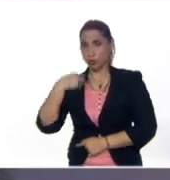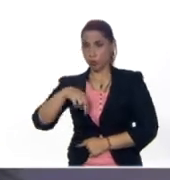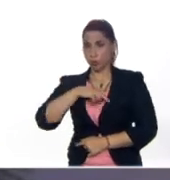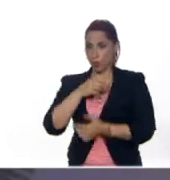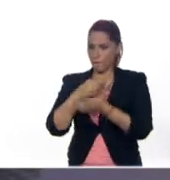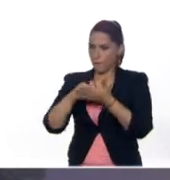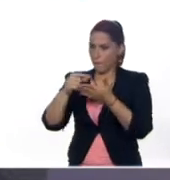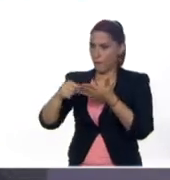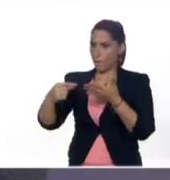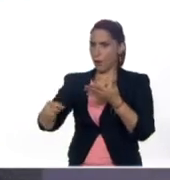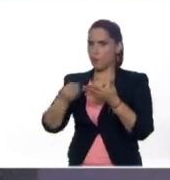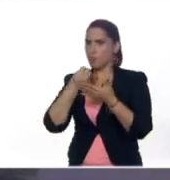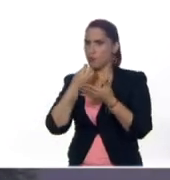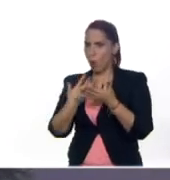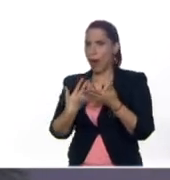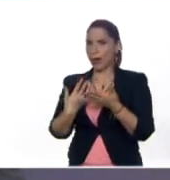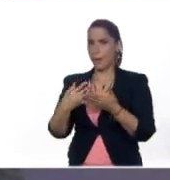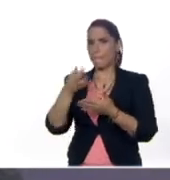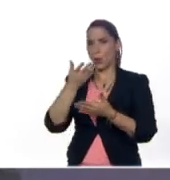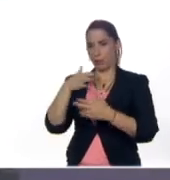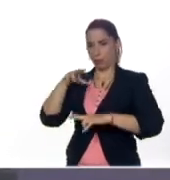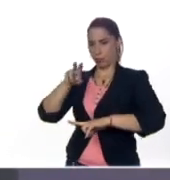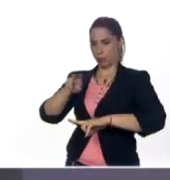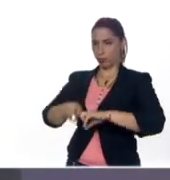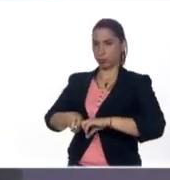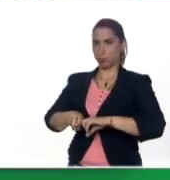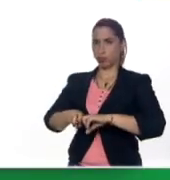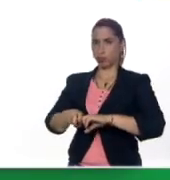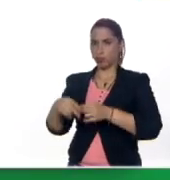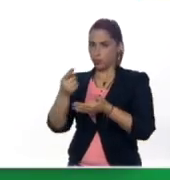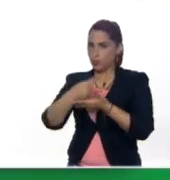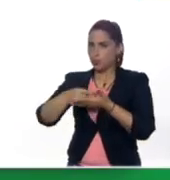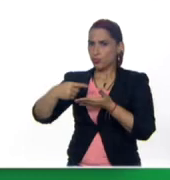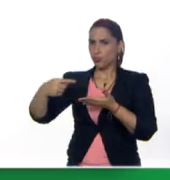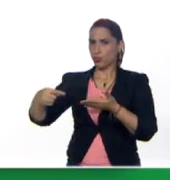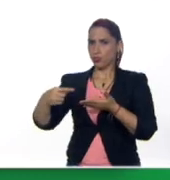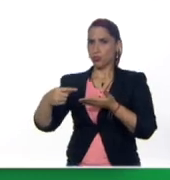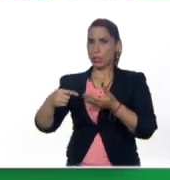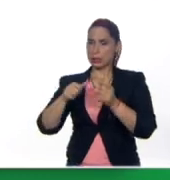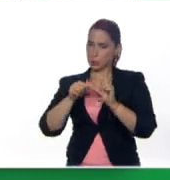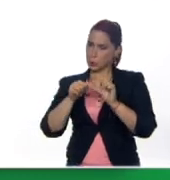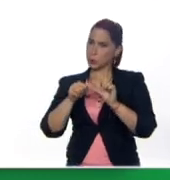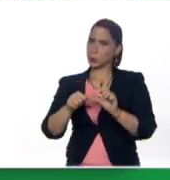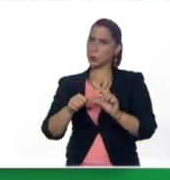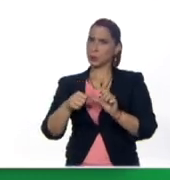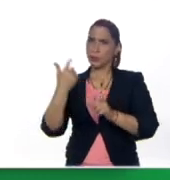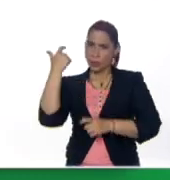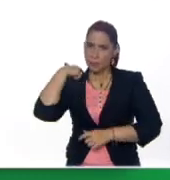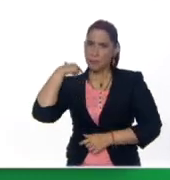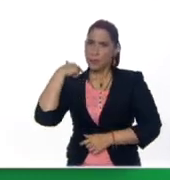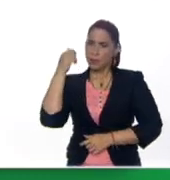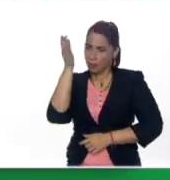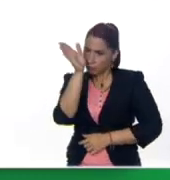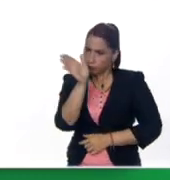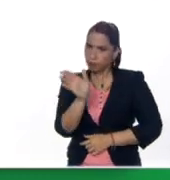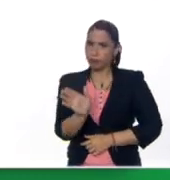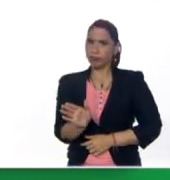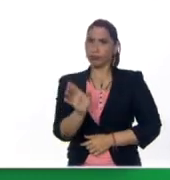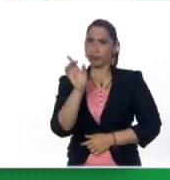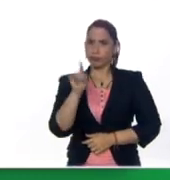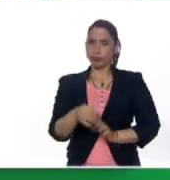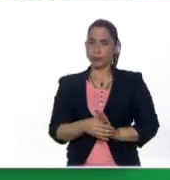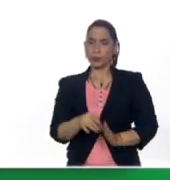es tener una buena posición al sentarnos al escribir. mantener la espalda recta, ligeramente